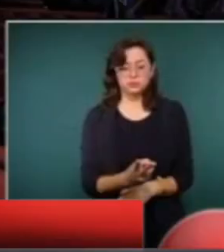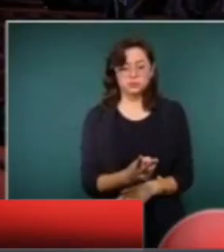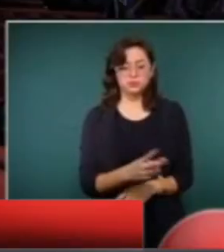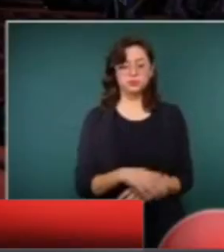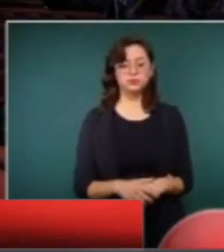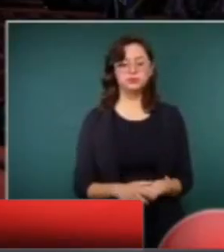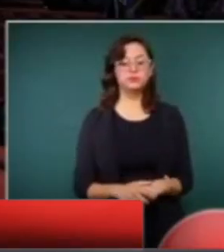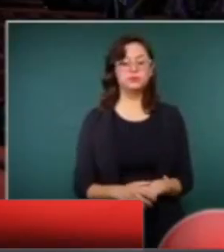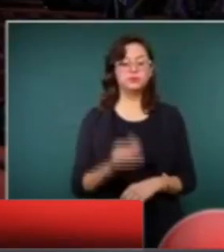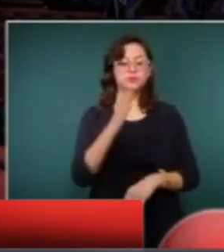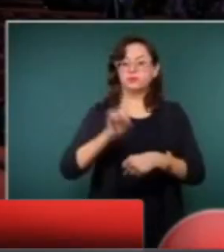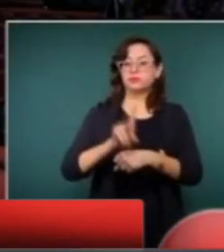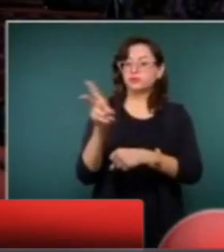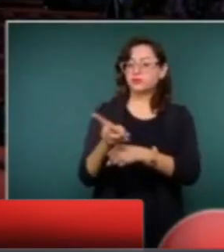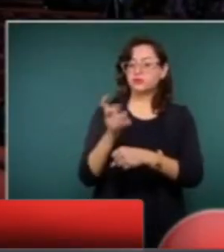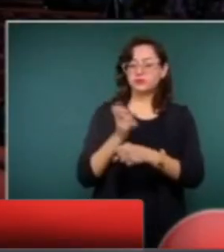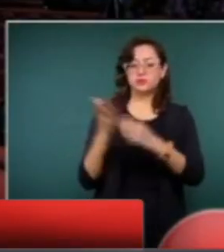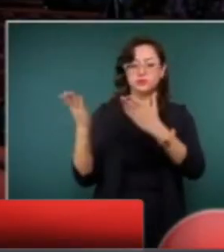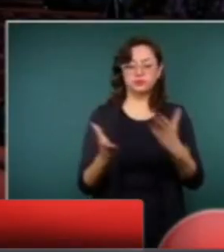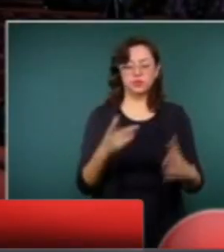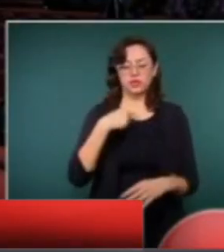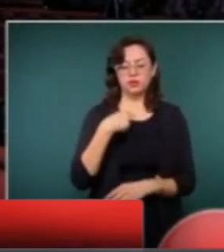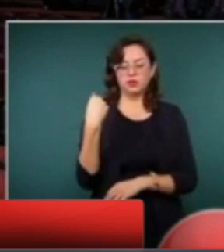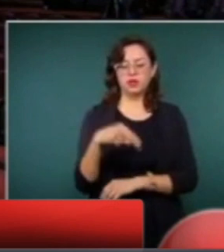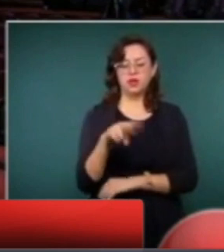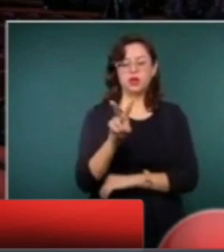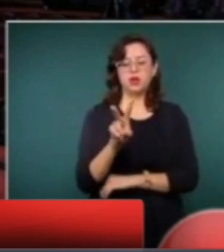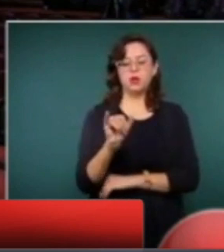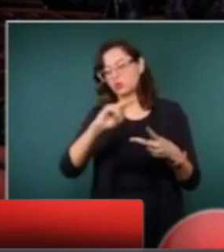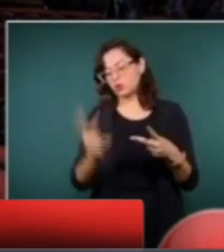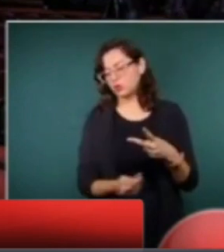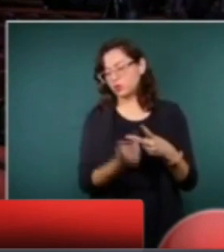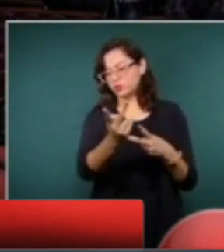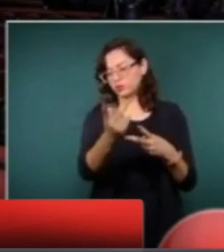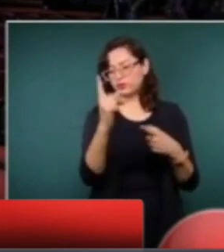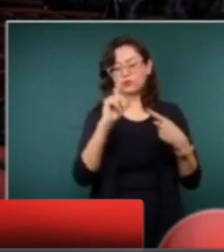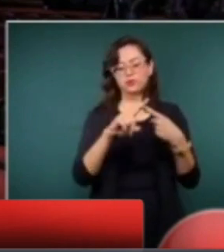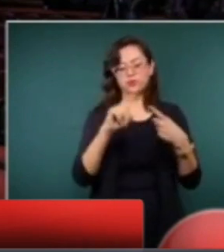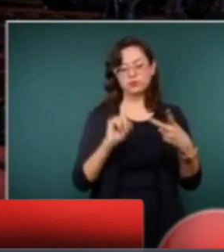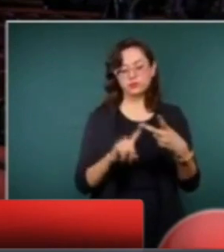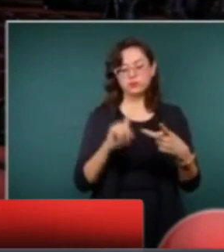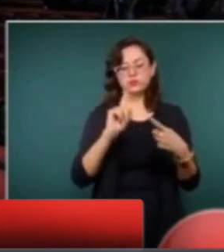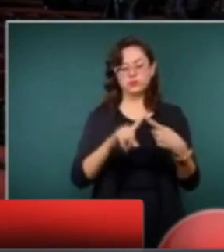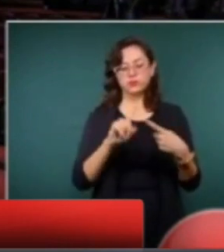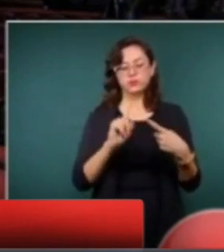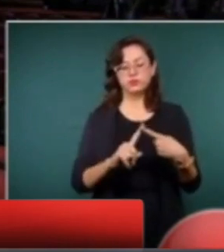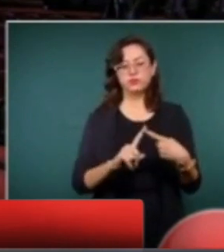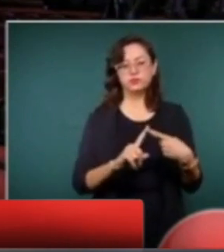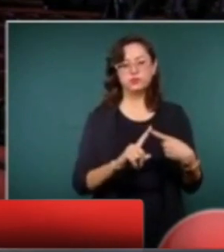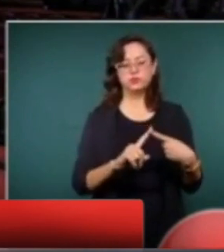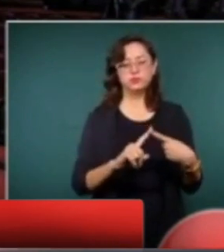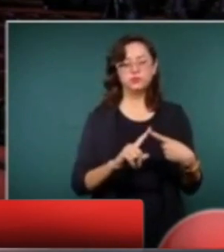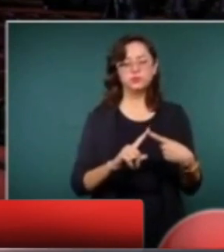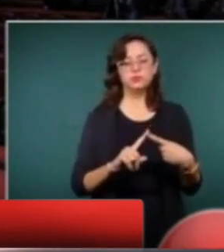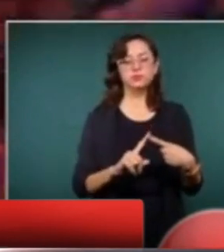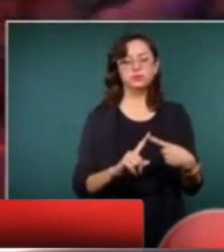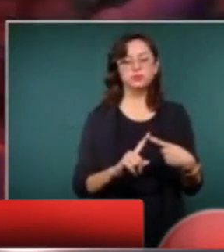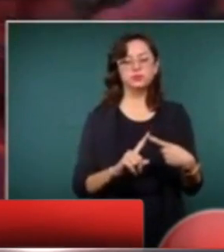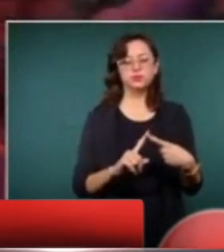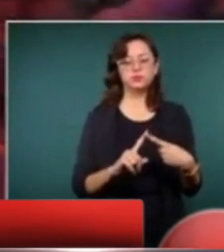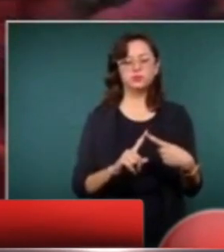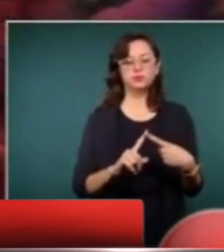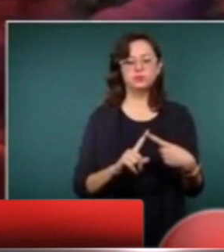Buenos días, señor presidente. Víctor, buen día para Víctor Vlogs. La primera es relacionada, no sé si usted ya tenga